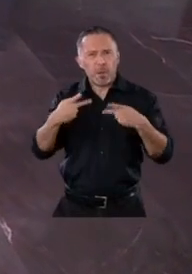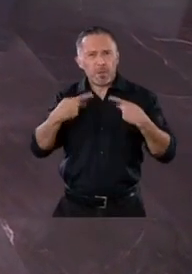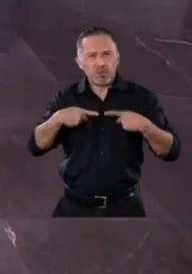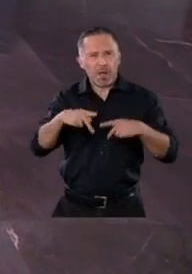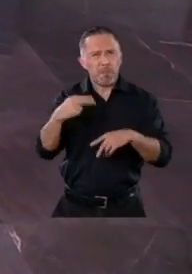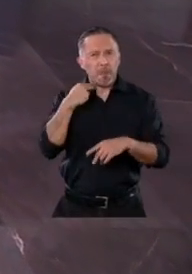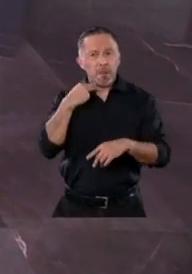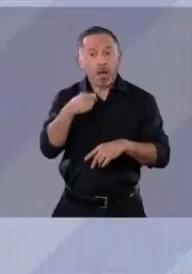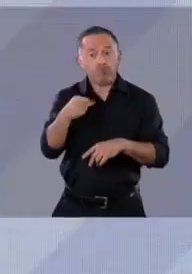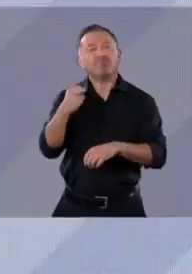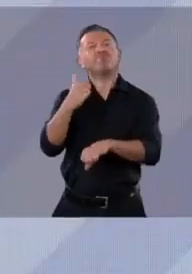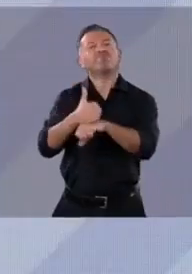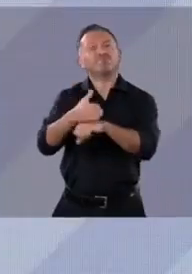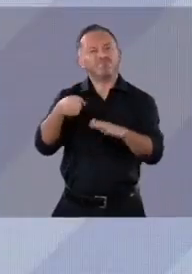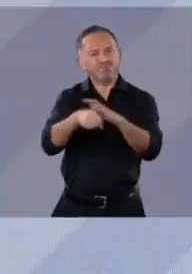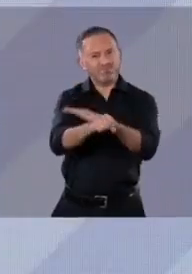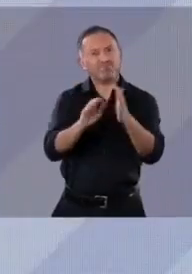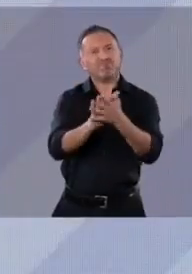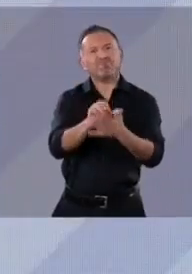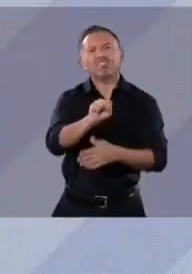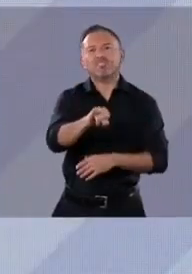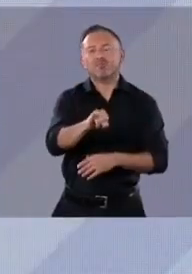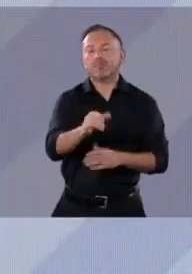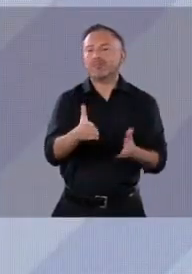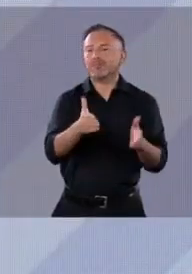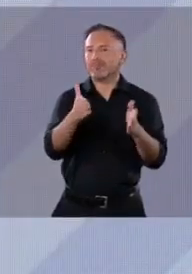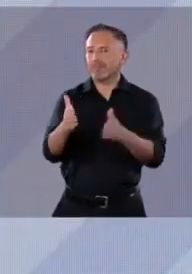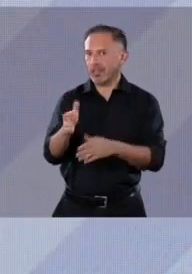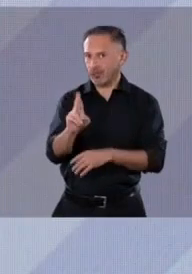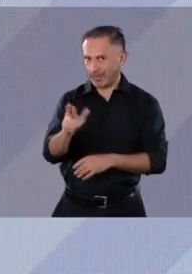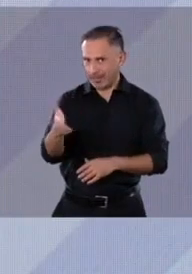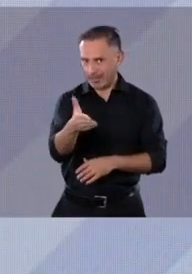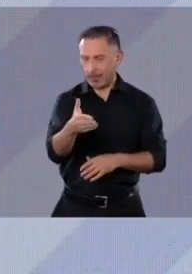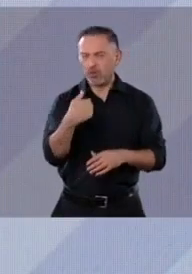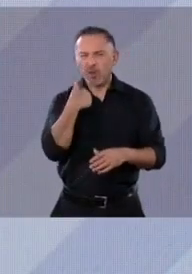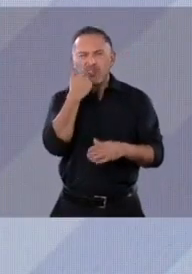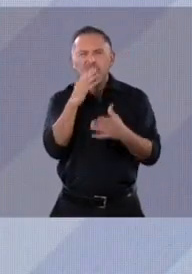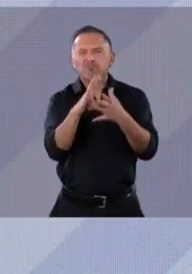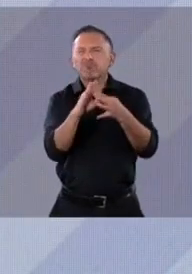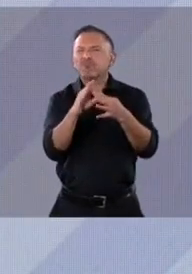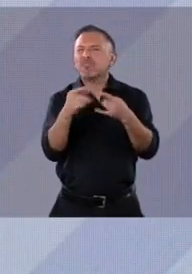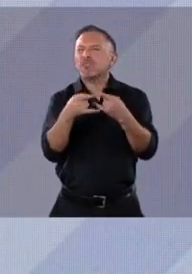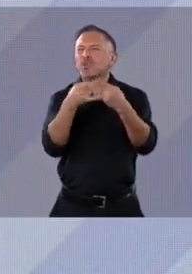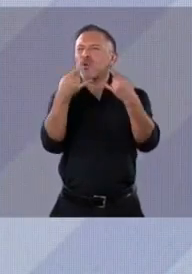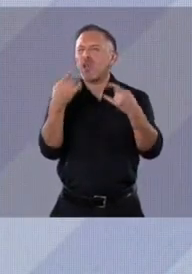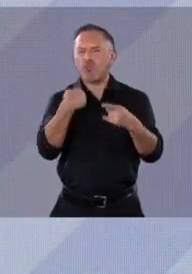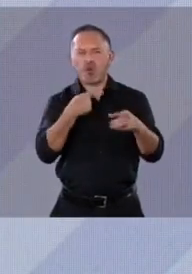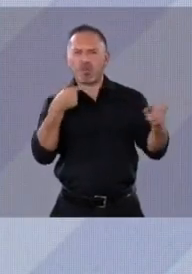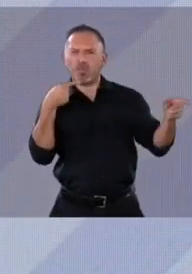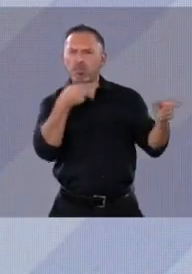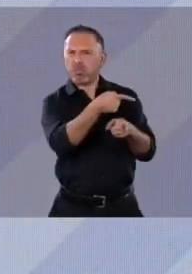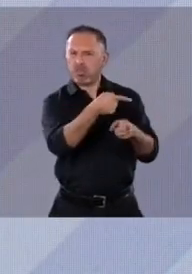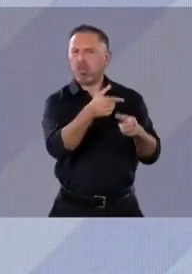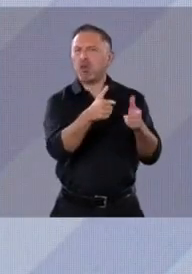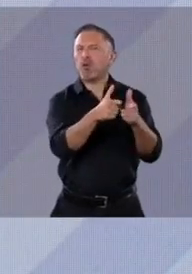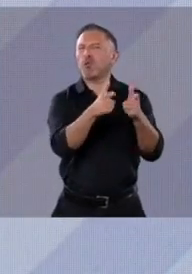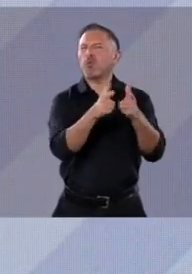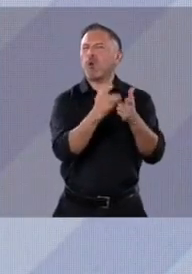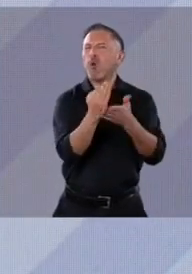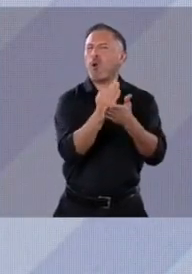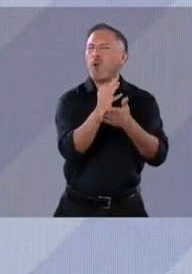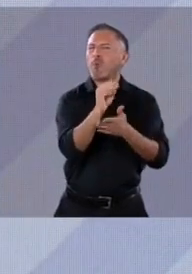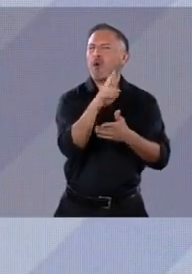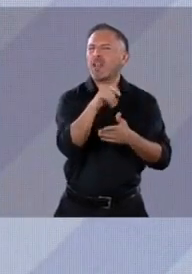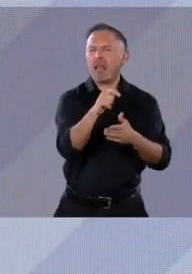Ahora les voy a contar la historia del por qué le llamé a Morena a Narcopartido. Resulta que en 2019 Mario